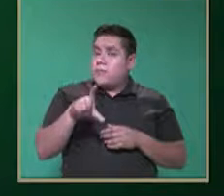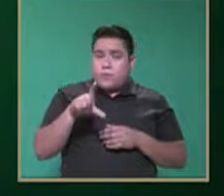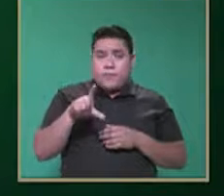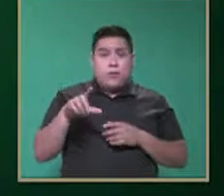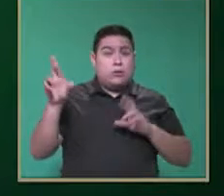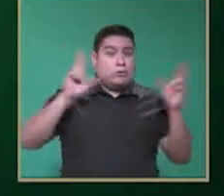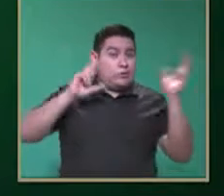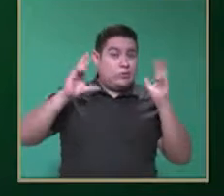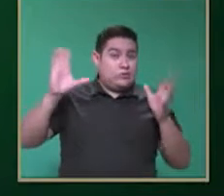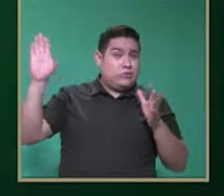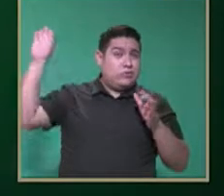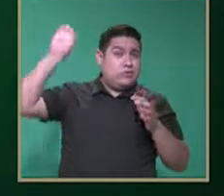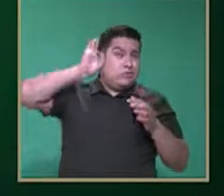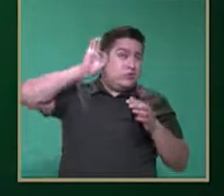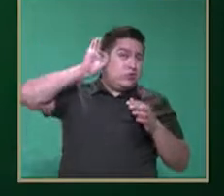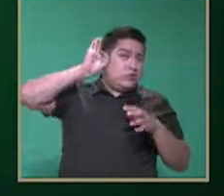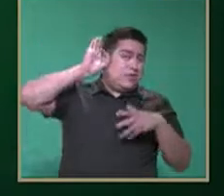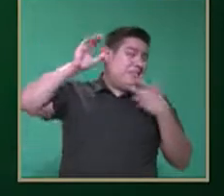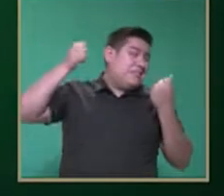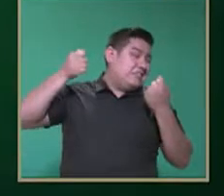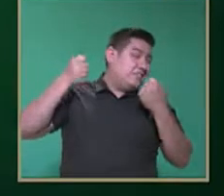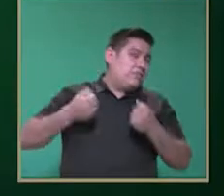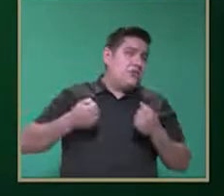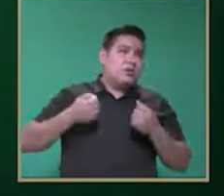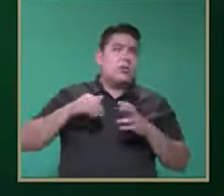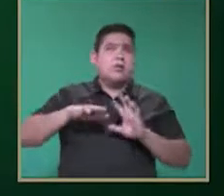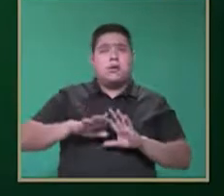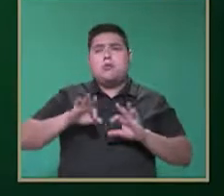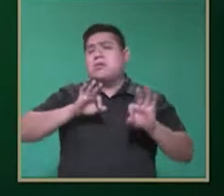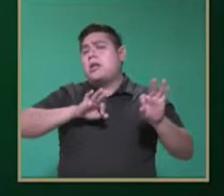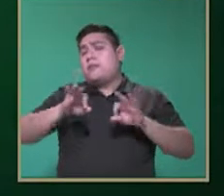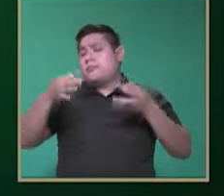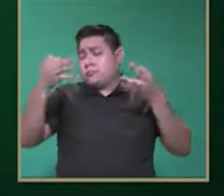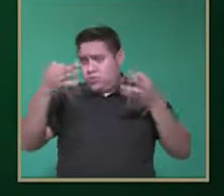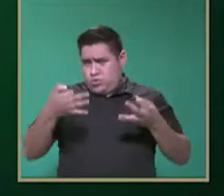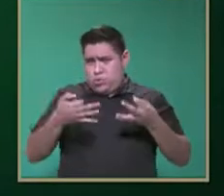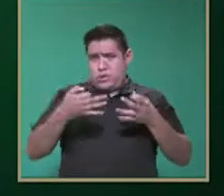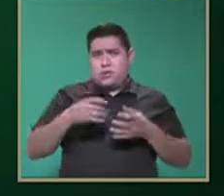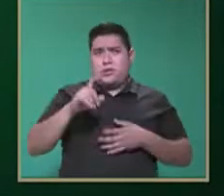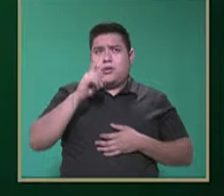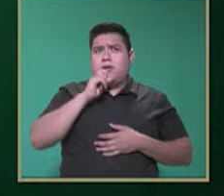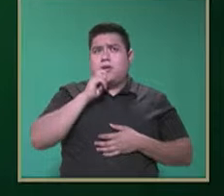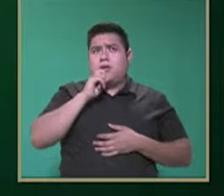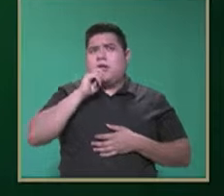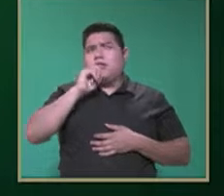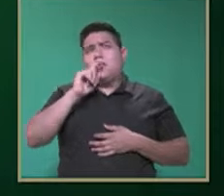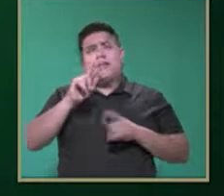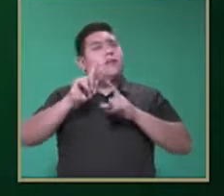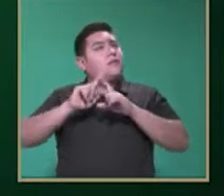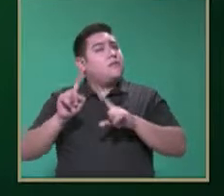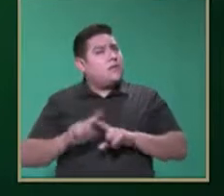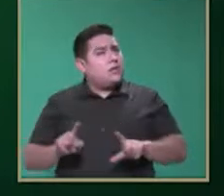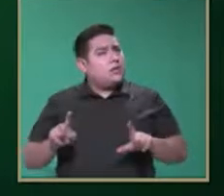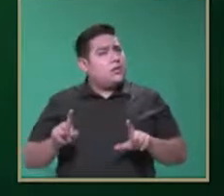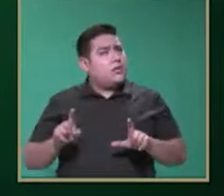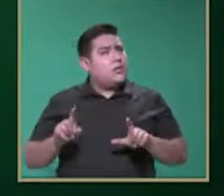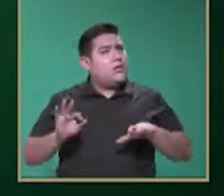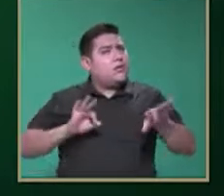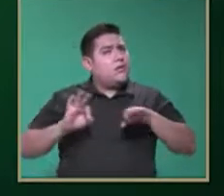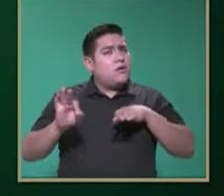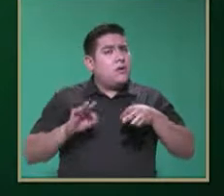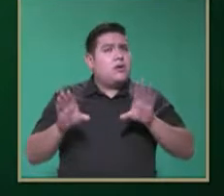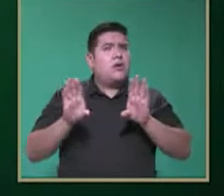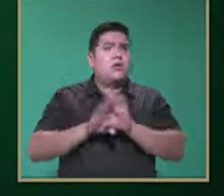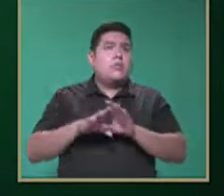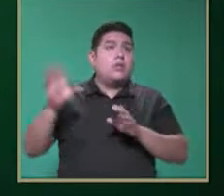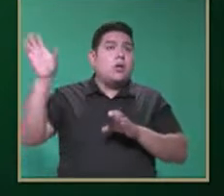sonidos, ¿verdad? Entonces se va a trabajar de manera adecuada. ¿Y cuáles son los diferentes tipos de manera de trabajarlos? Pues